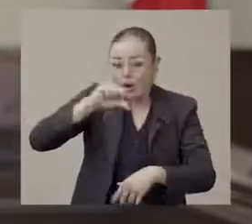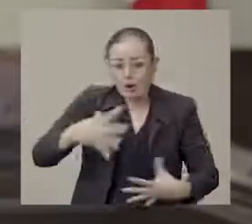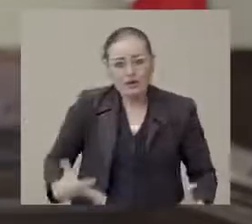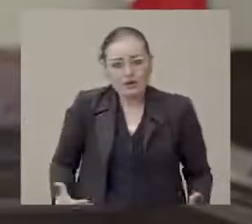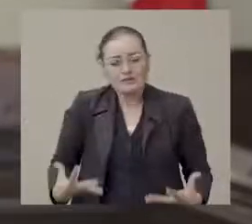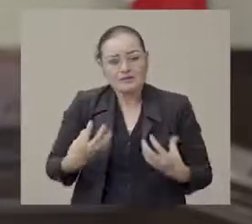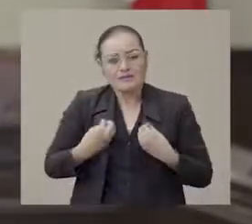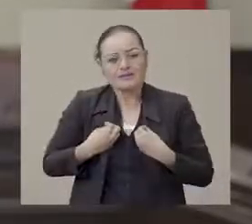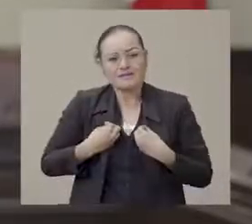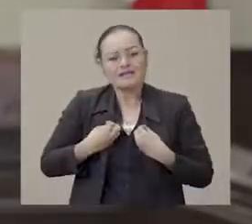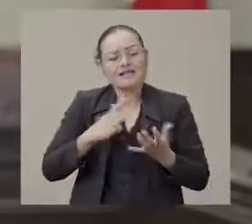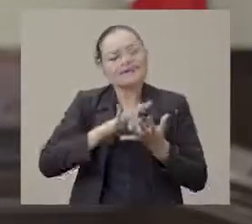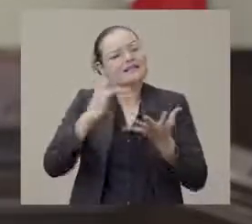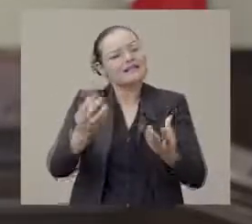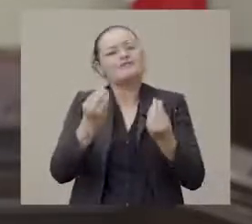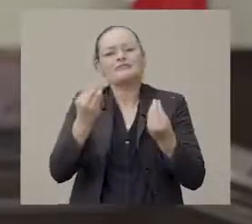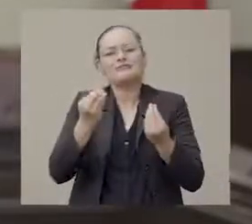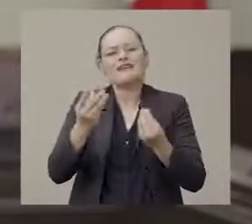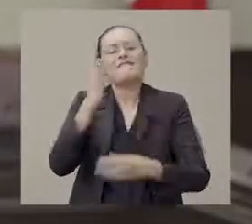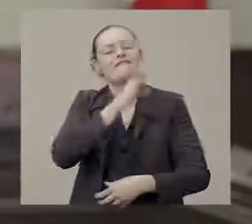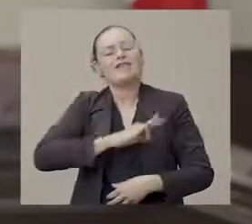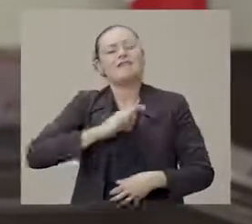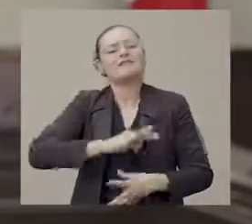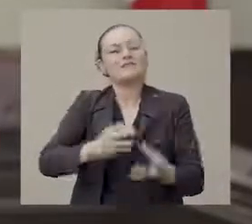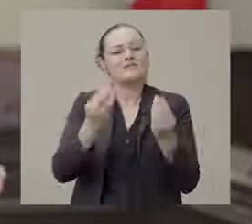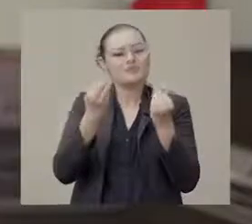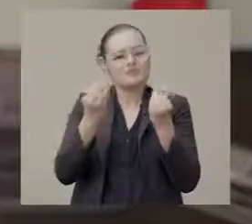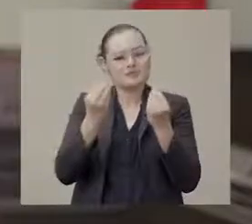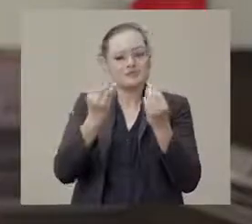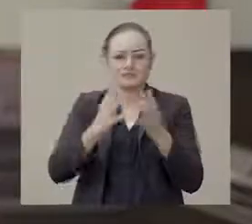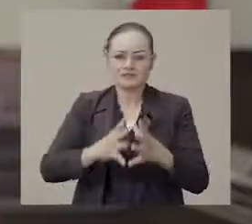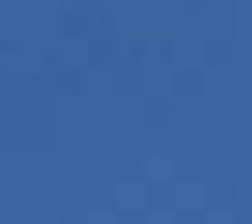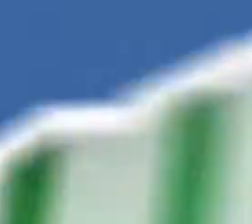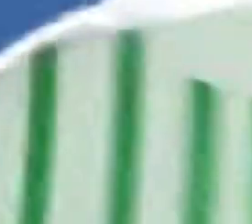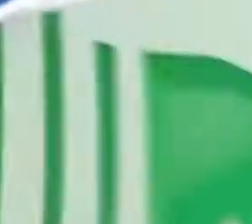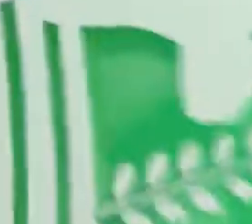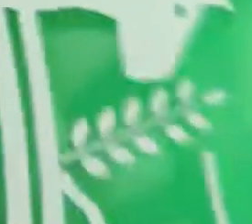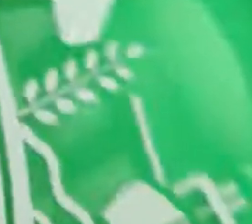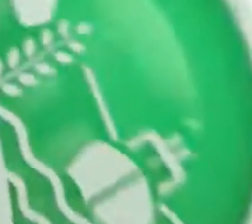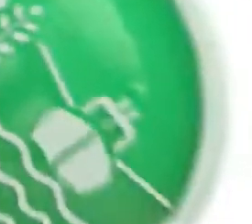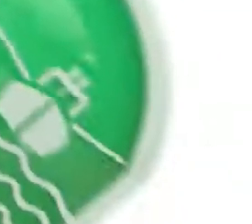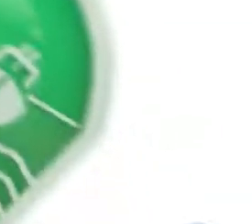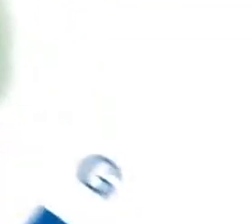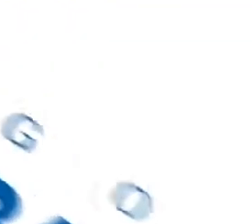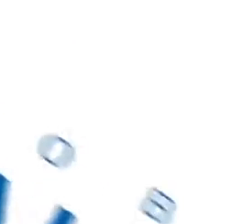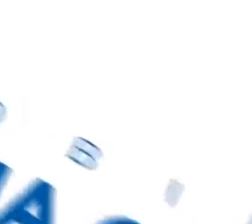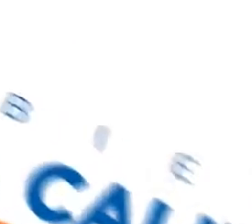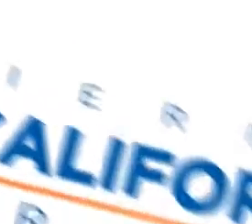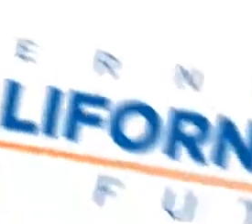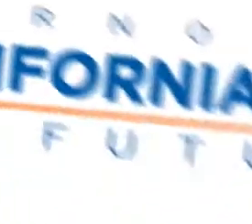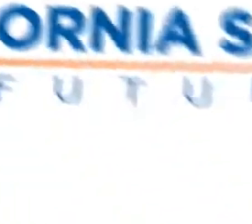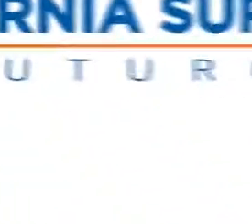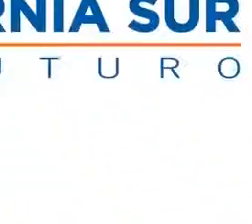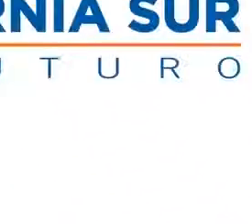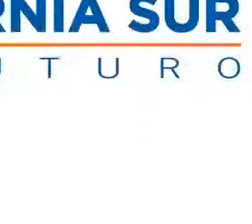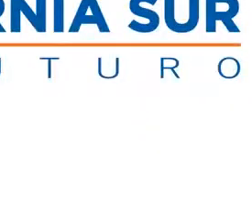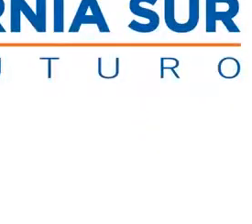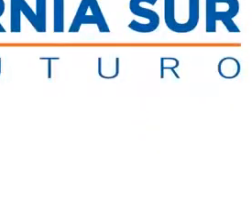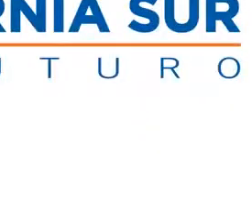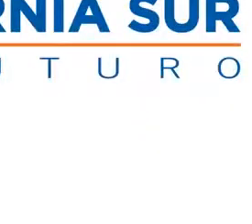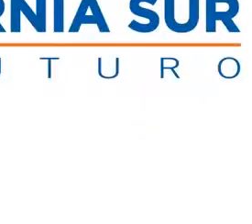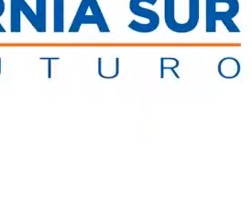y ya vivimos hoy. Muchas gracias y muchas felicidades. Gobierno de Baja California Sur. Mejor futuro.